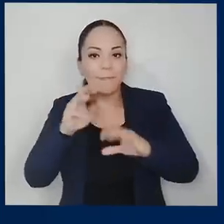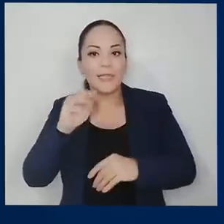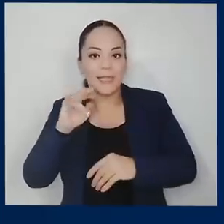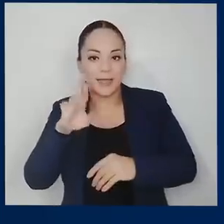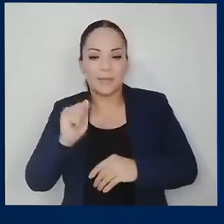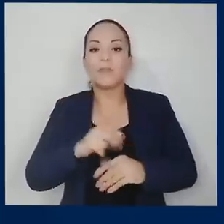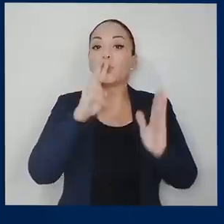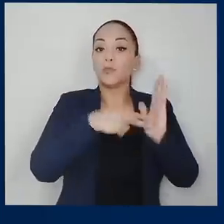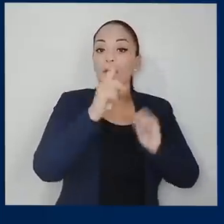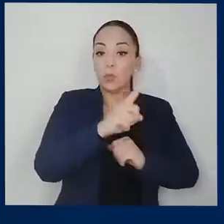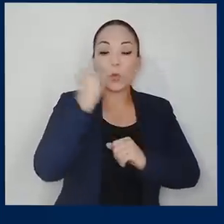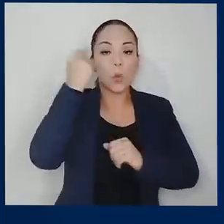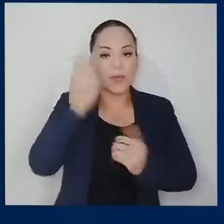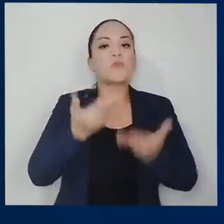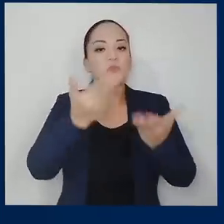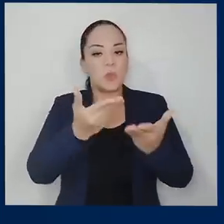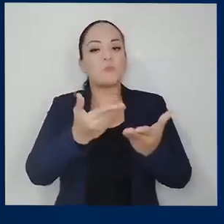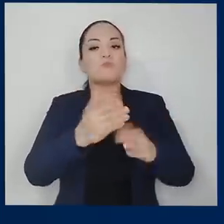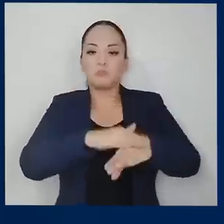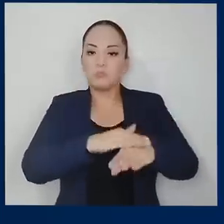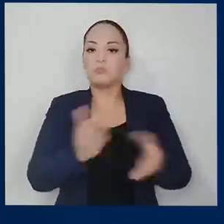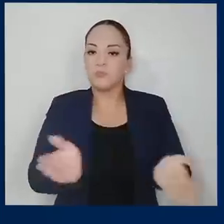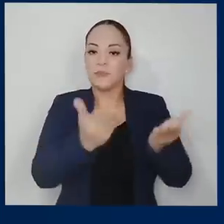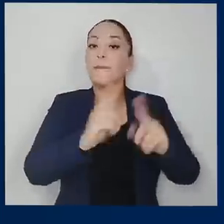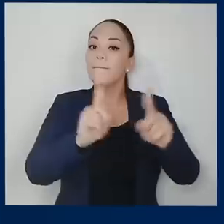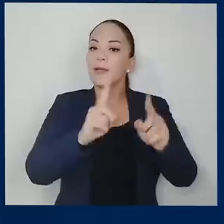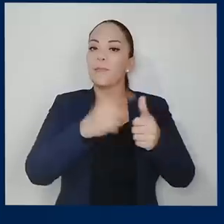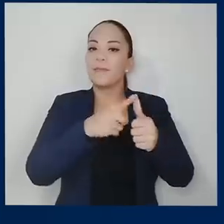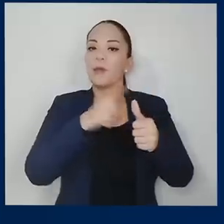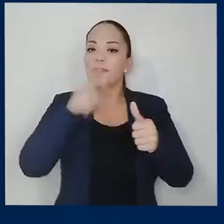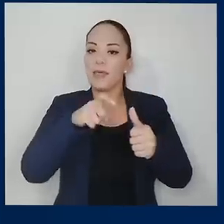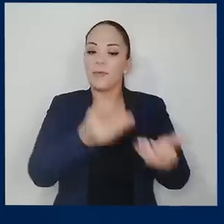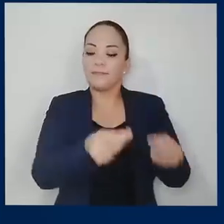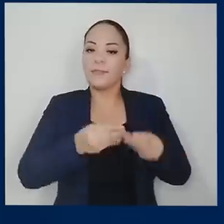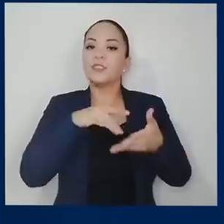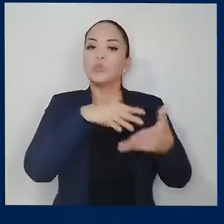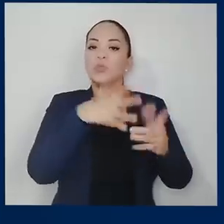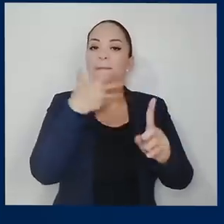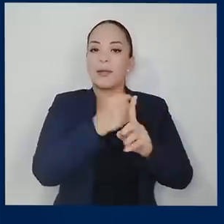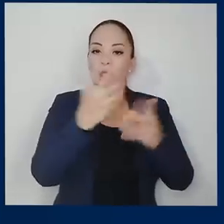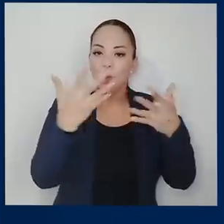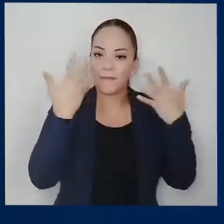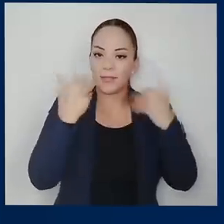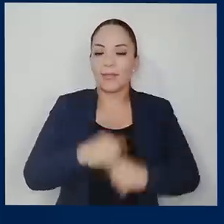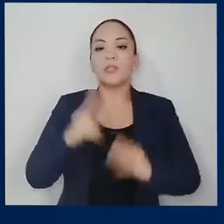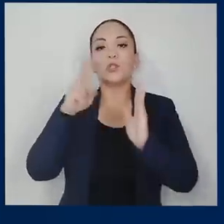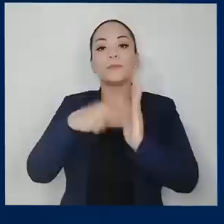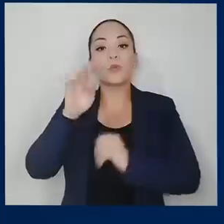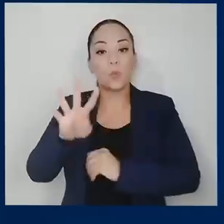2001. El Poder Ejecutivo otorga la concesión con la condición de presentar los estudios de impacto ambiental.